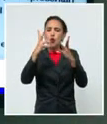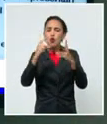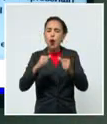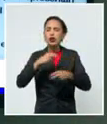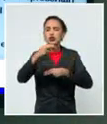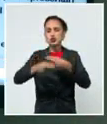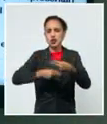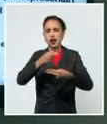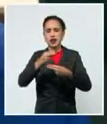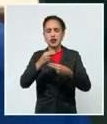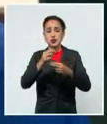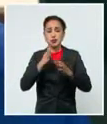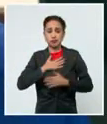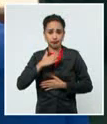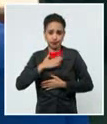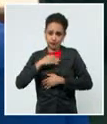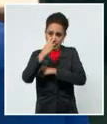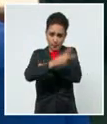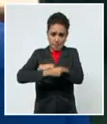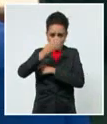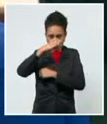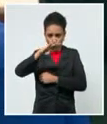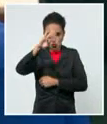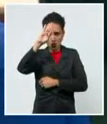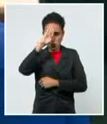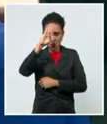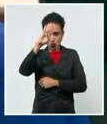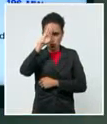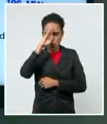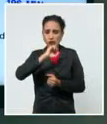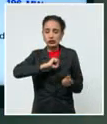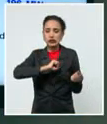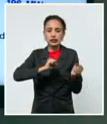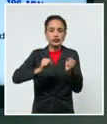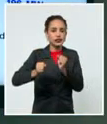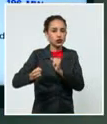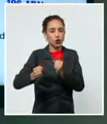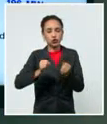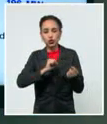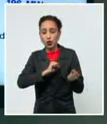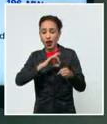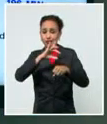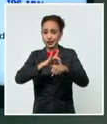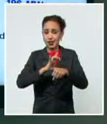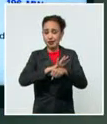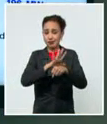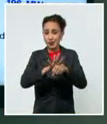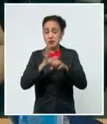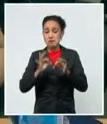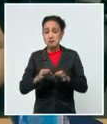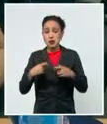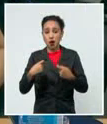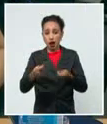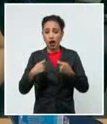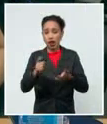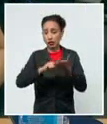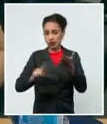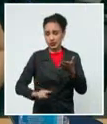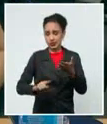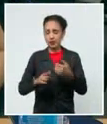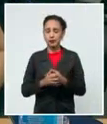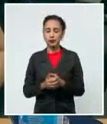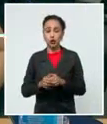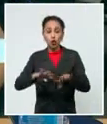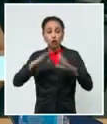hecho a nivel de nación para enmarcar y reducir las curvas de cargas. Todas las provincias